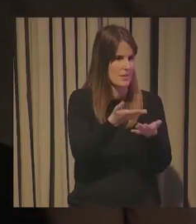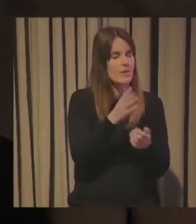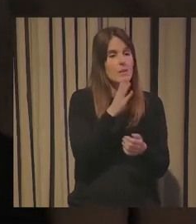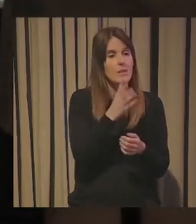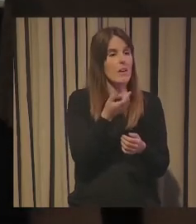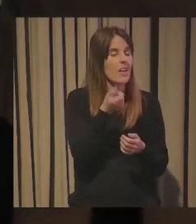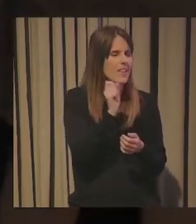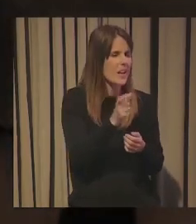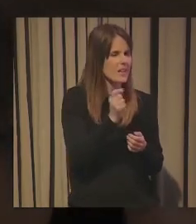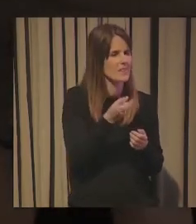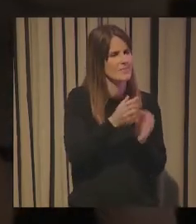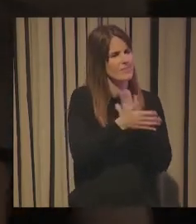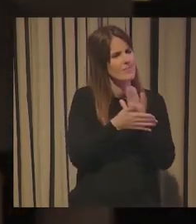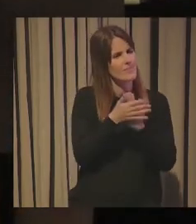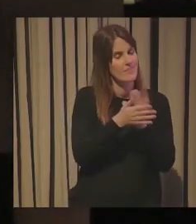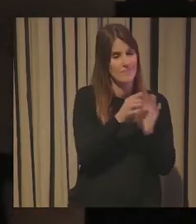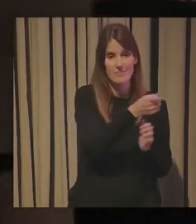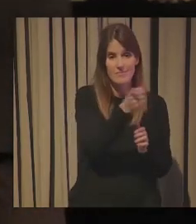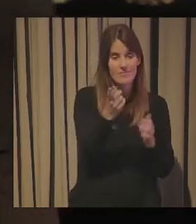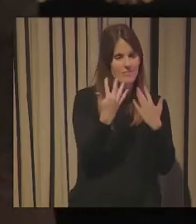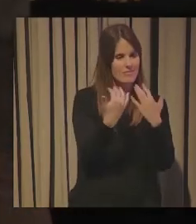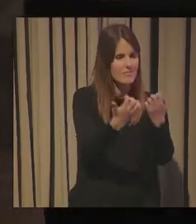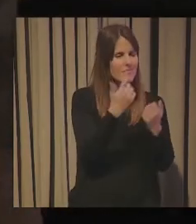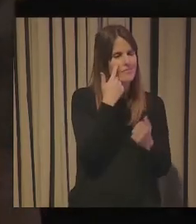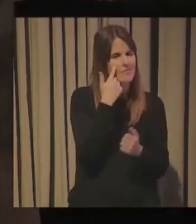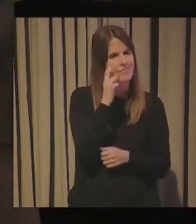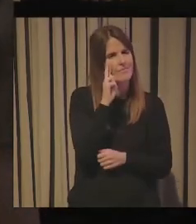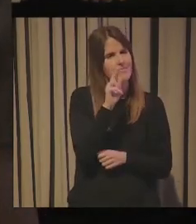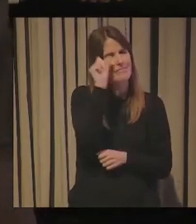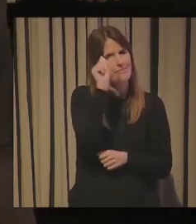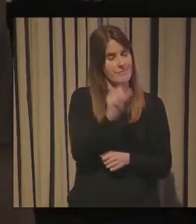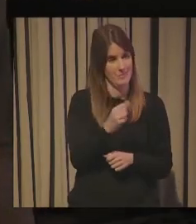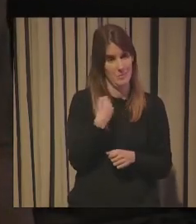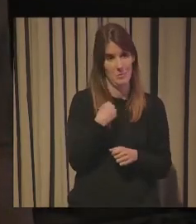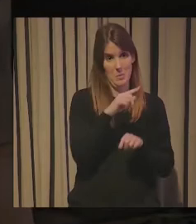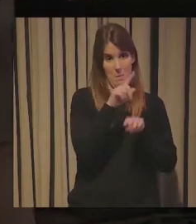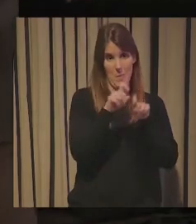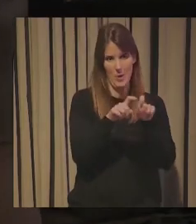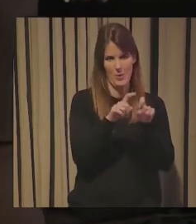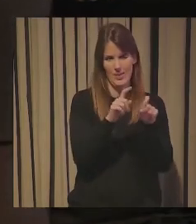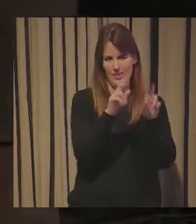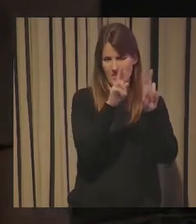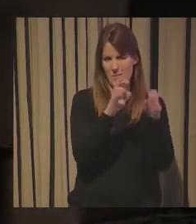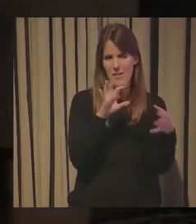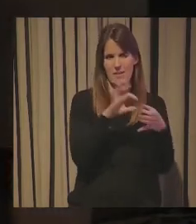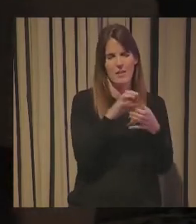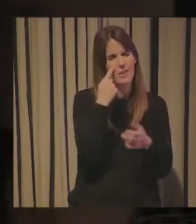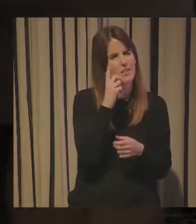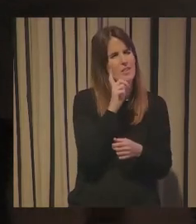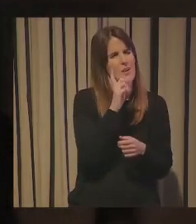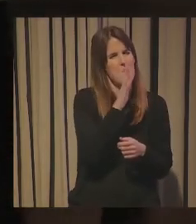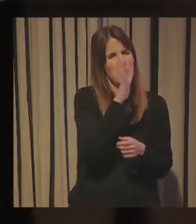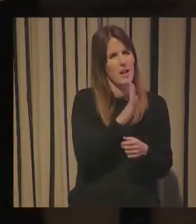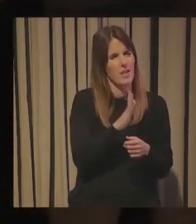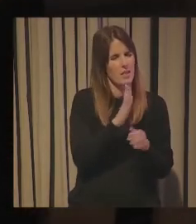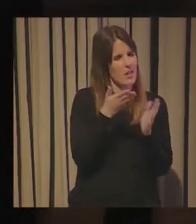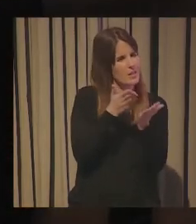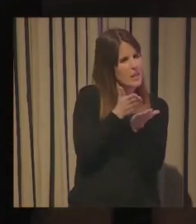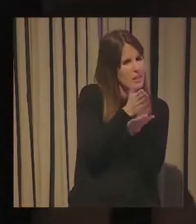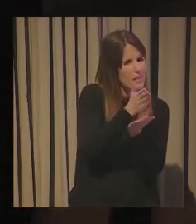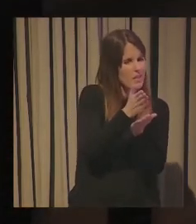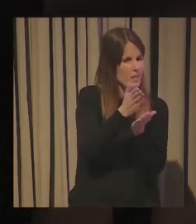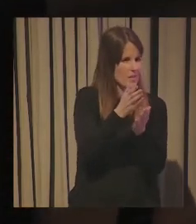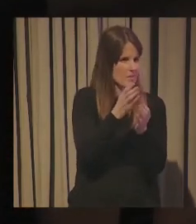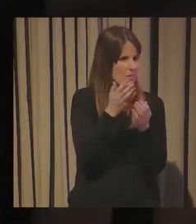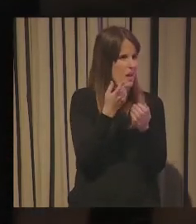porque muchas veces, quizá muchos de los que estáis aquí decís, bueno, de hecho han salido en las preguntas, ¿no? ¿Esto es solo para grandes empresas? ¿Esto son para grandes